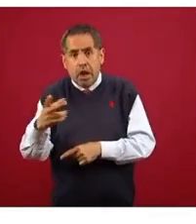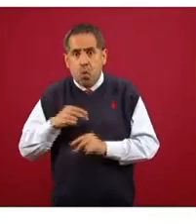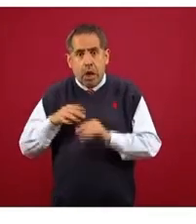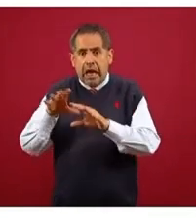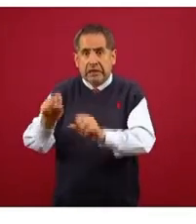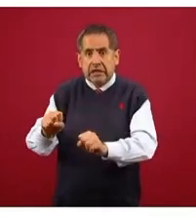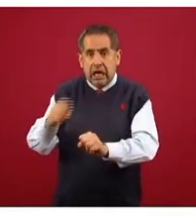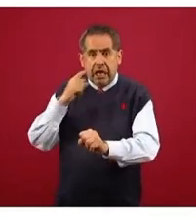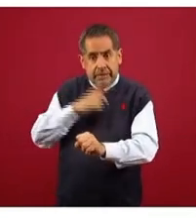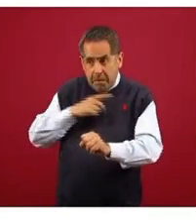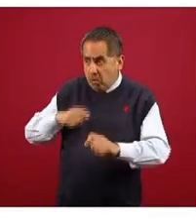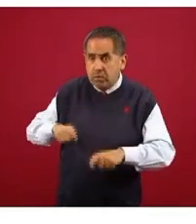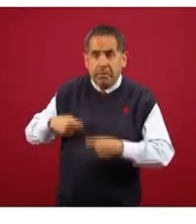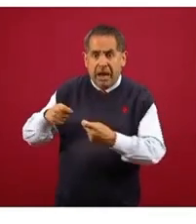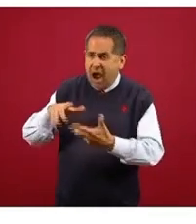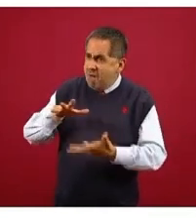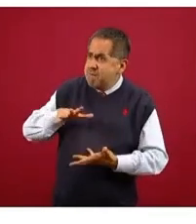llegar aquí.